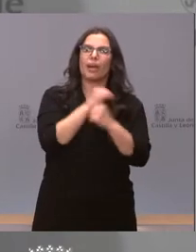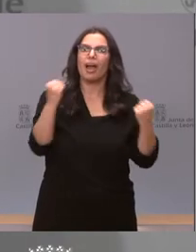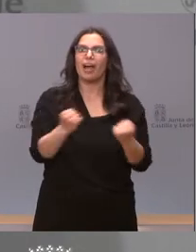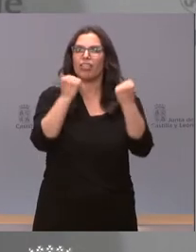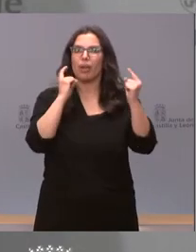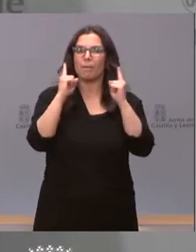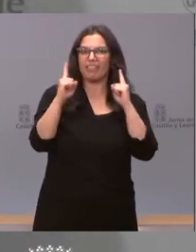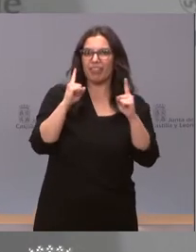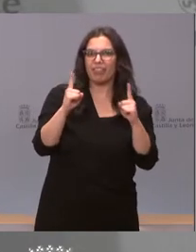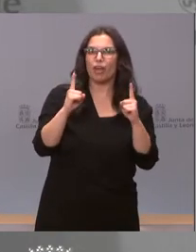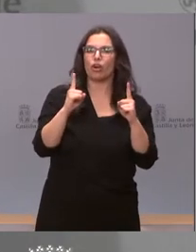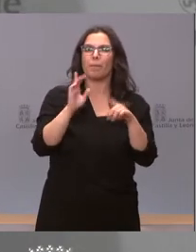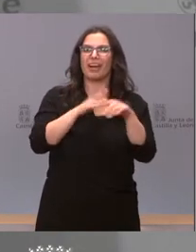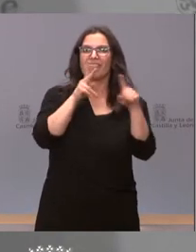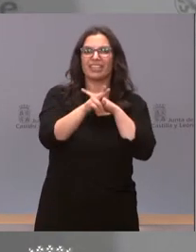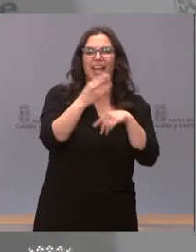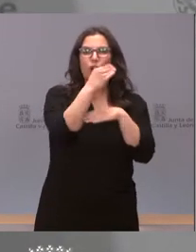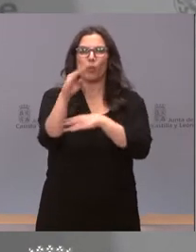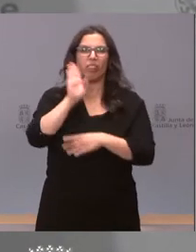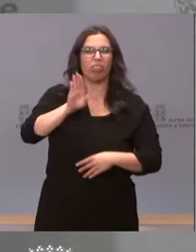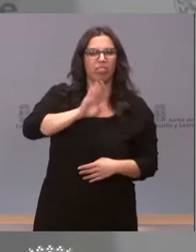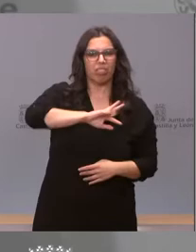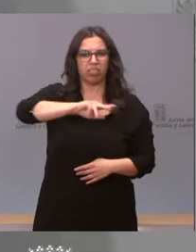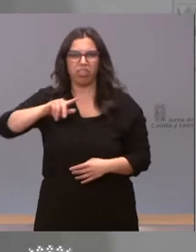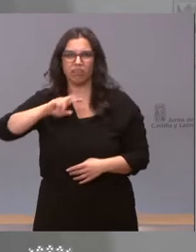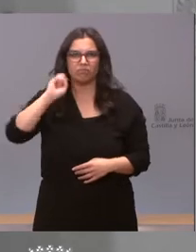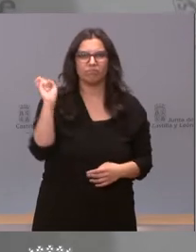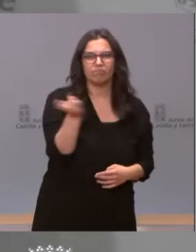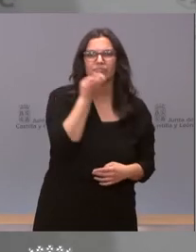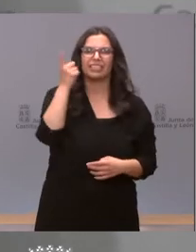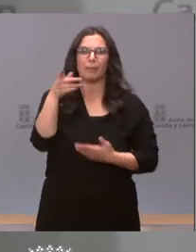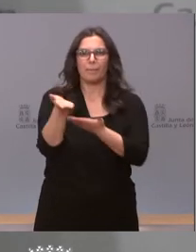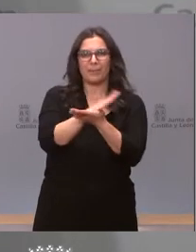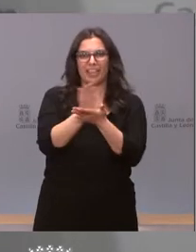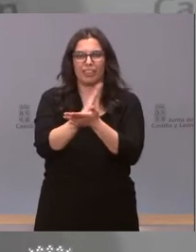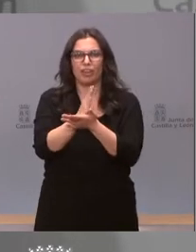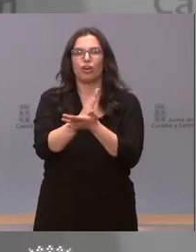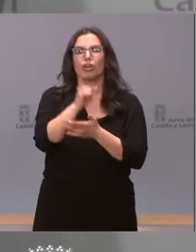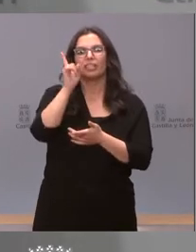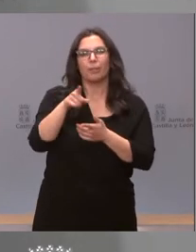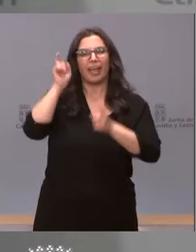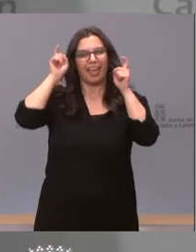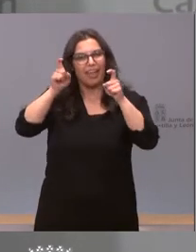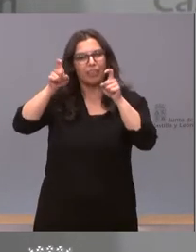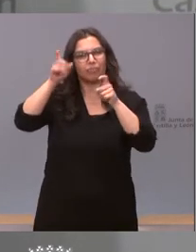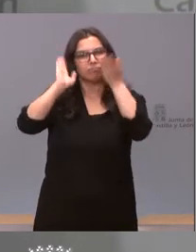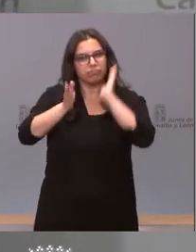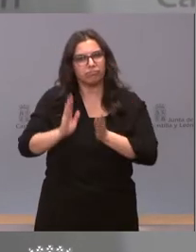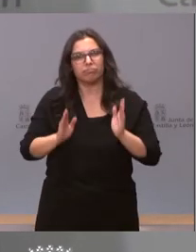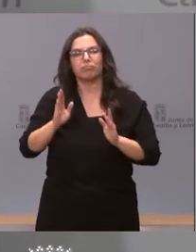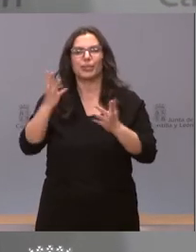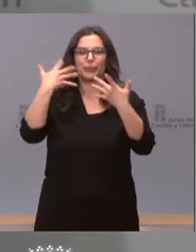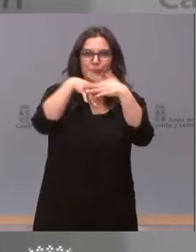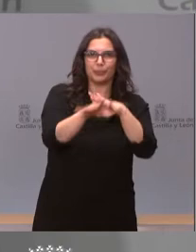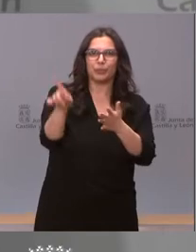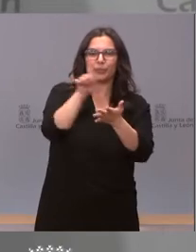de la delincuencia infantil, de mediación entre infractores y víctimas, iniciativas de reeducación y reinserción e intervenciones